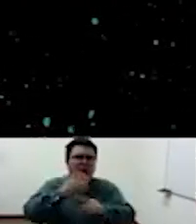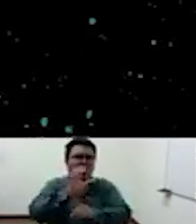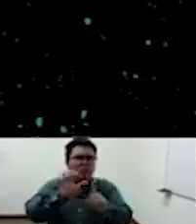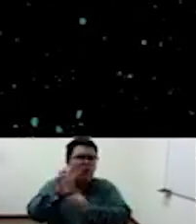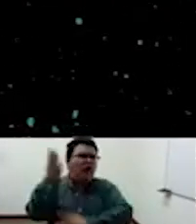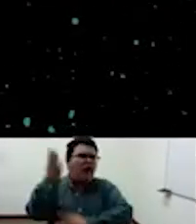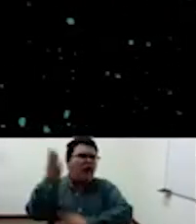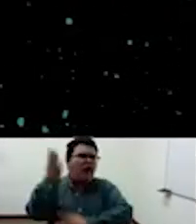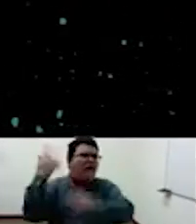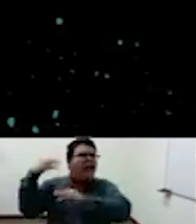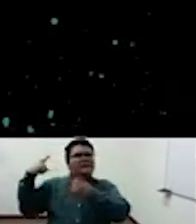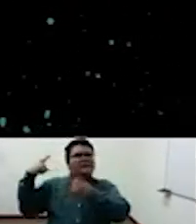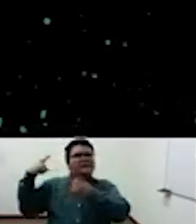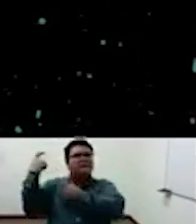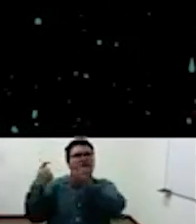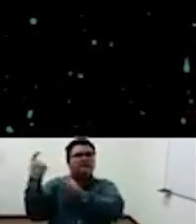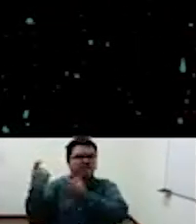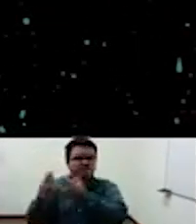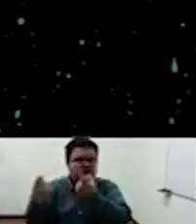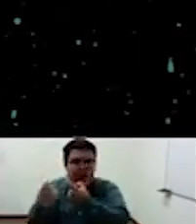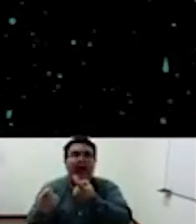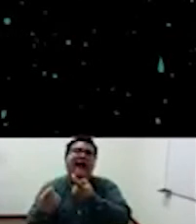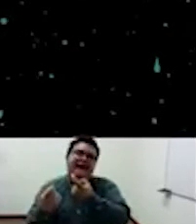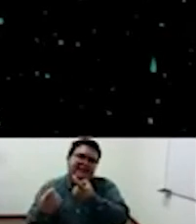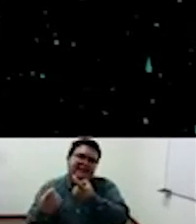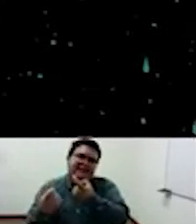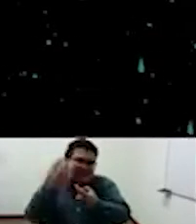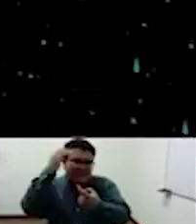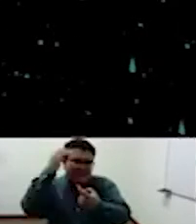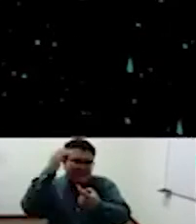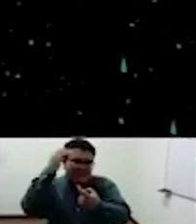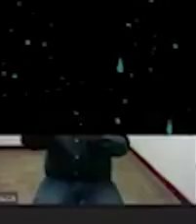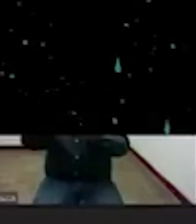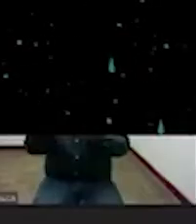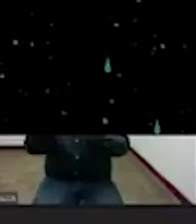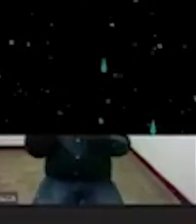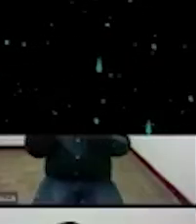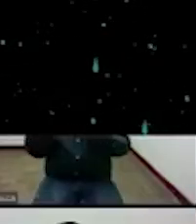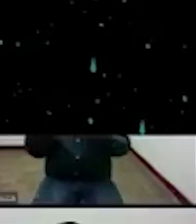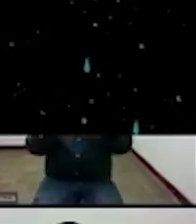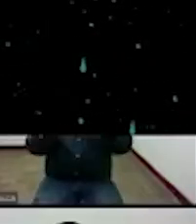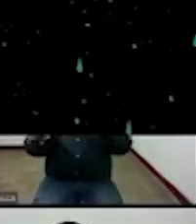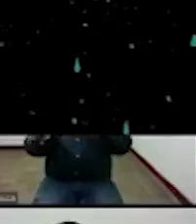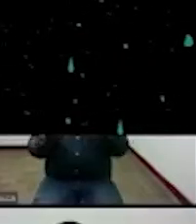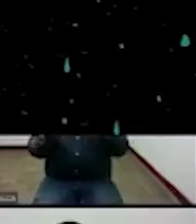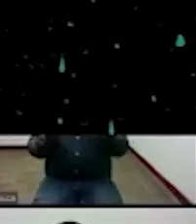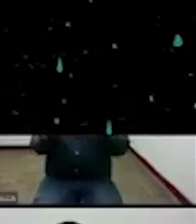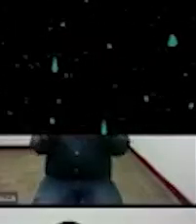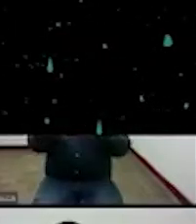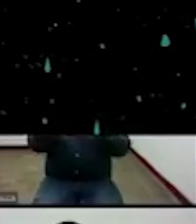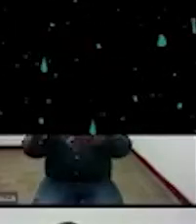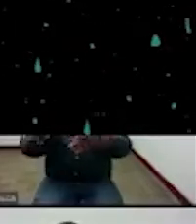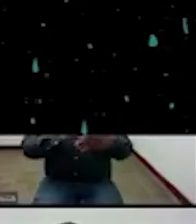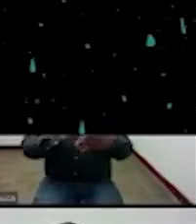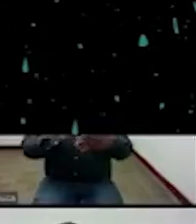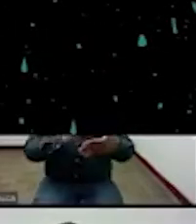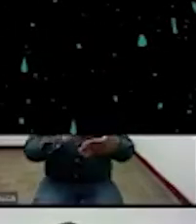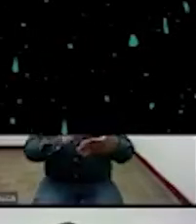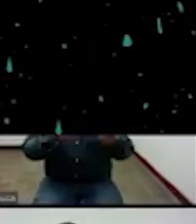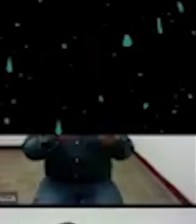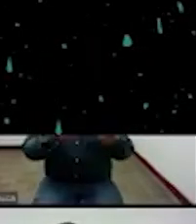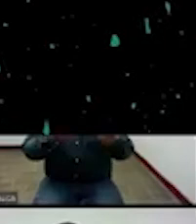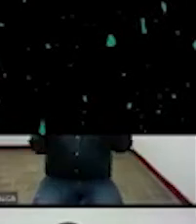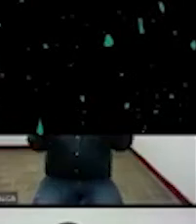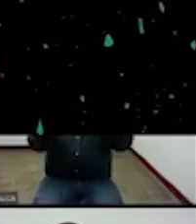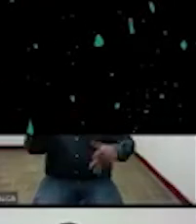así no desconocer del todo esa modernidad así cierto porque él dice que que la